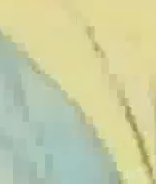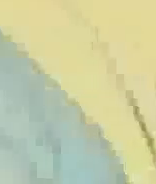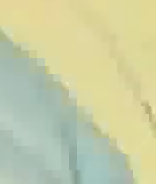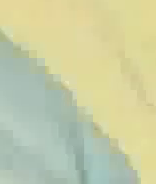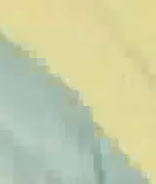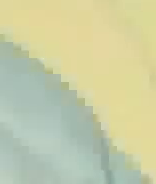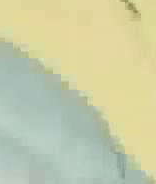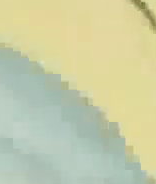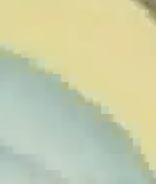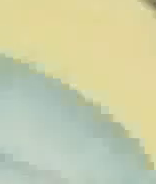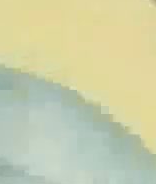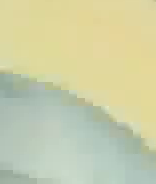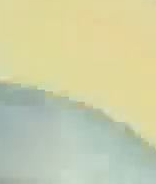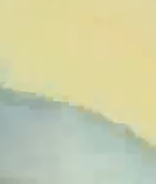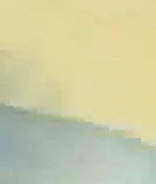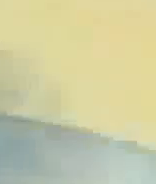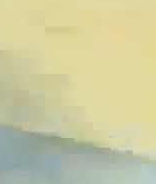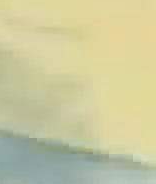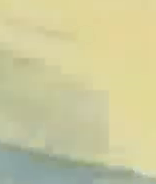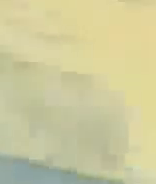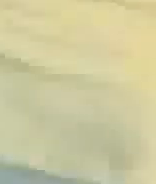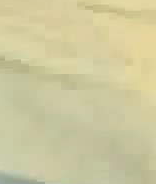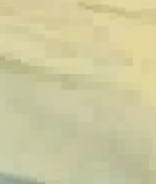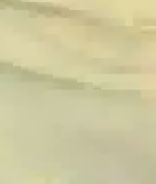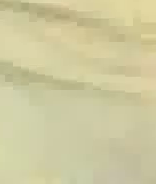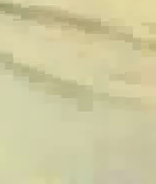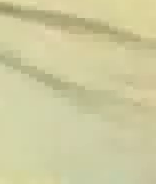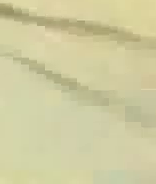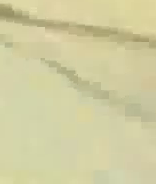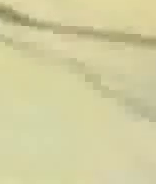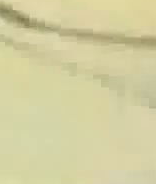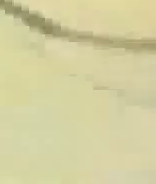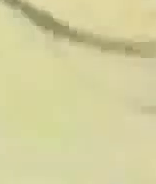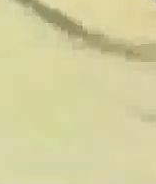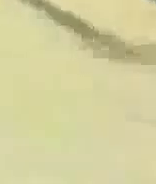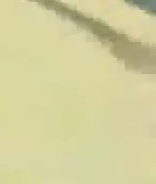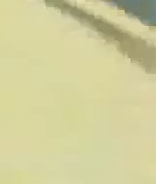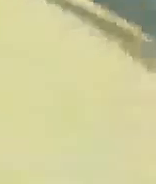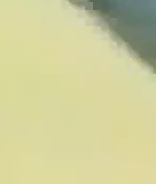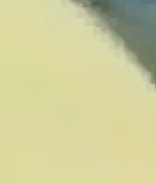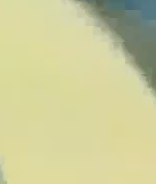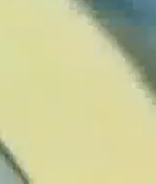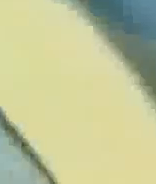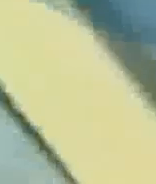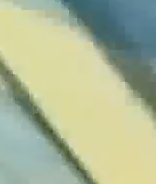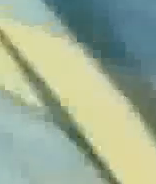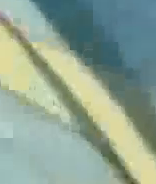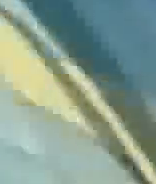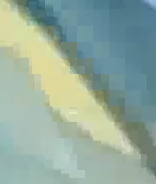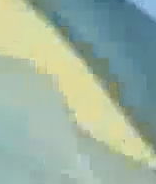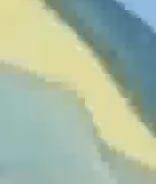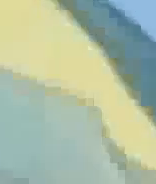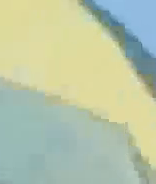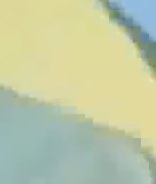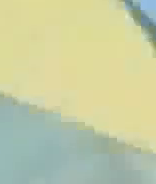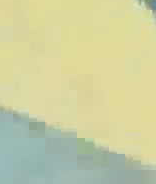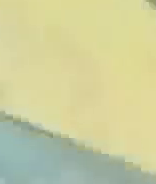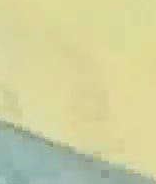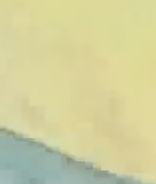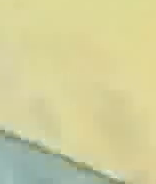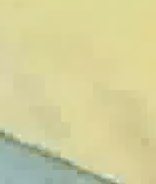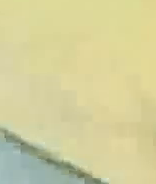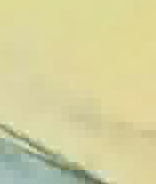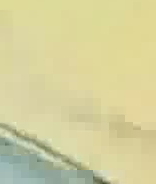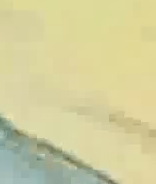en directo desde el Salón Mujeres Argentinas del Bicentenario de Casa de Gobierno, habla para